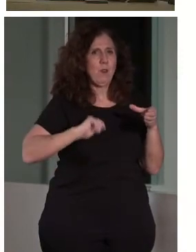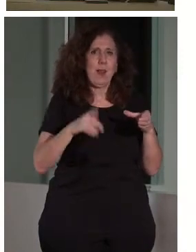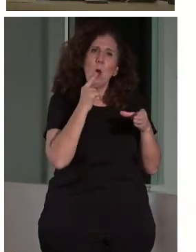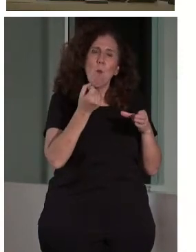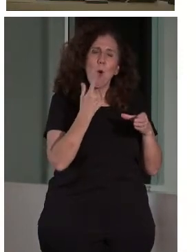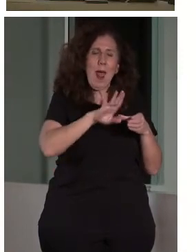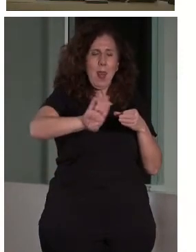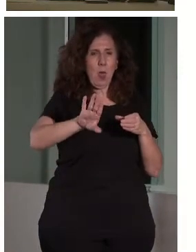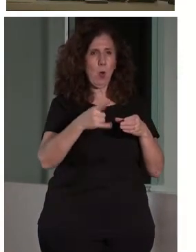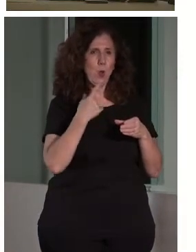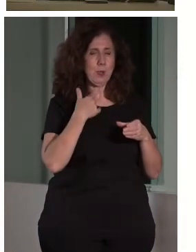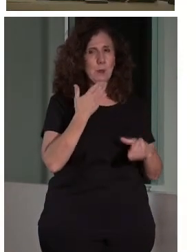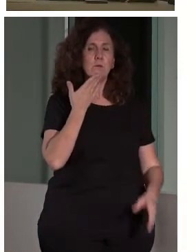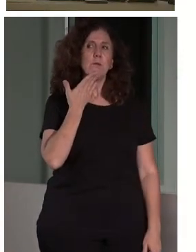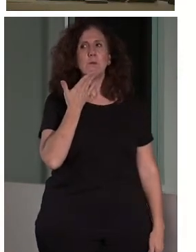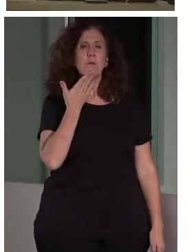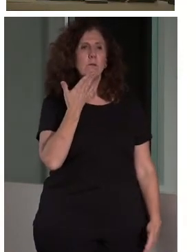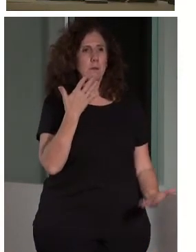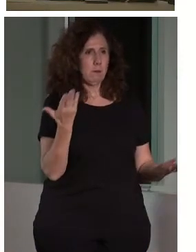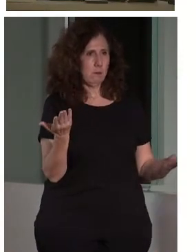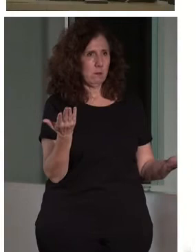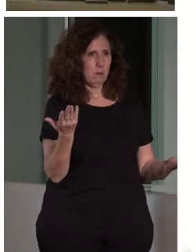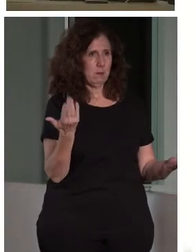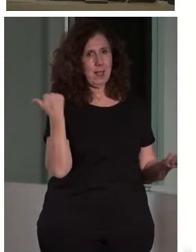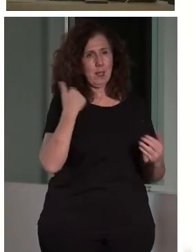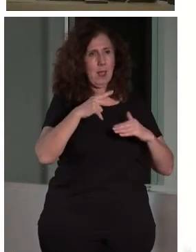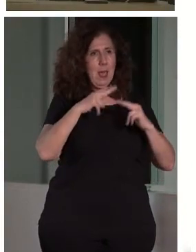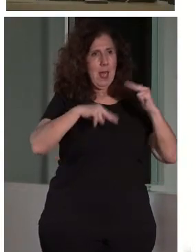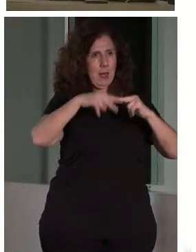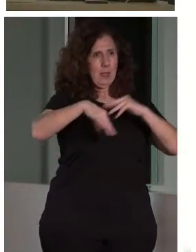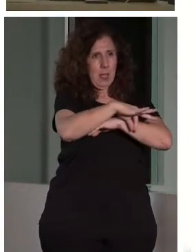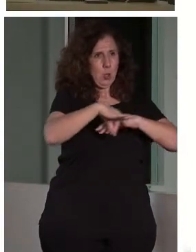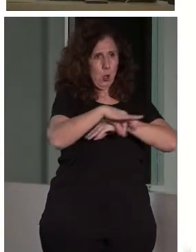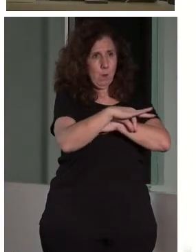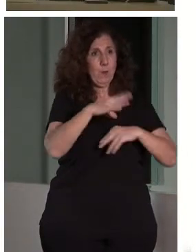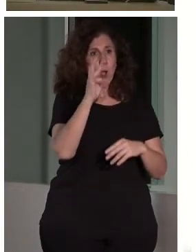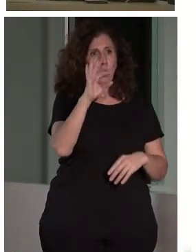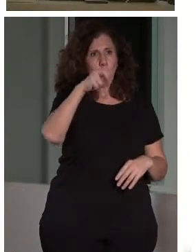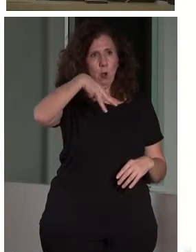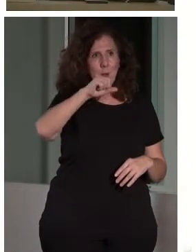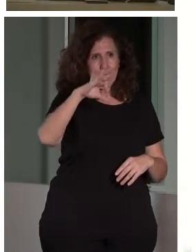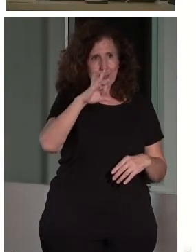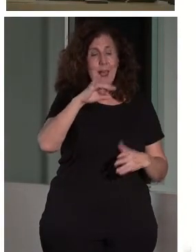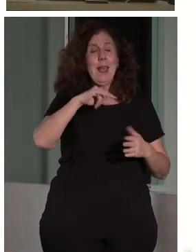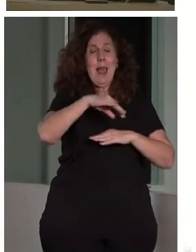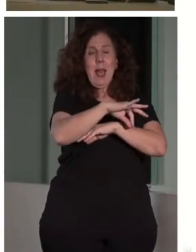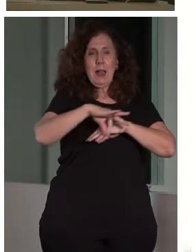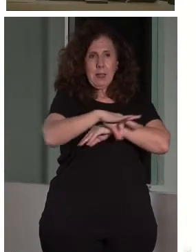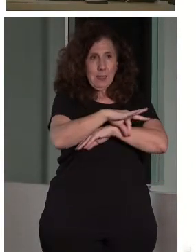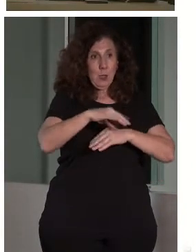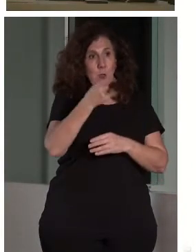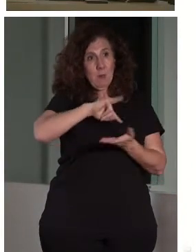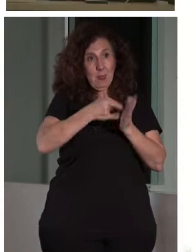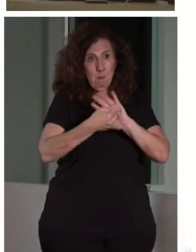O sea, nosotros, aquí tenéis, en esta foto está el arquitecto del edificio, Tomás Soriano. El arquitecto del proyecto museográfico. Dos arquitectos.